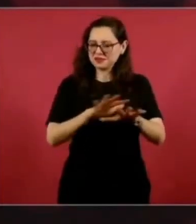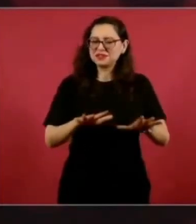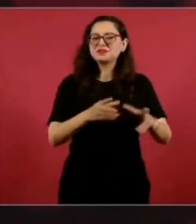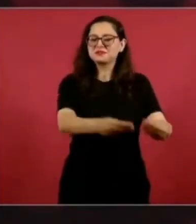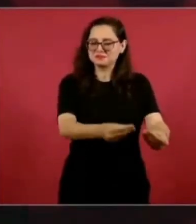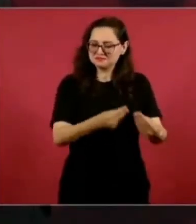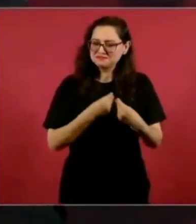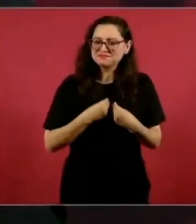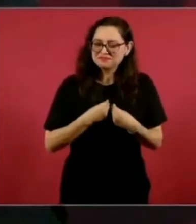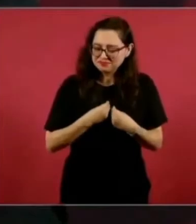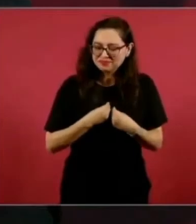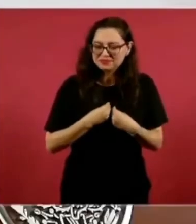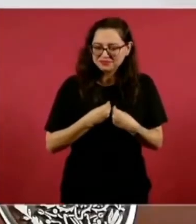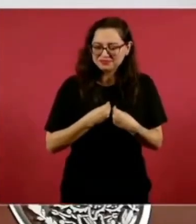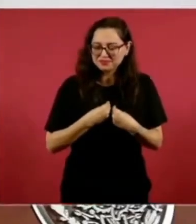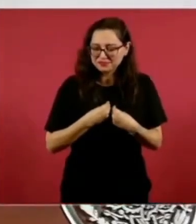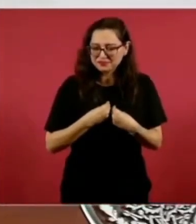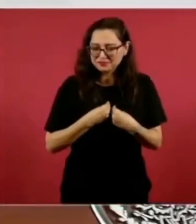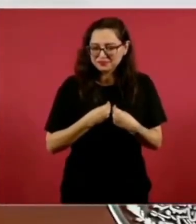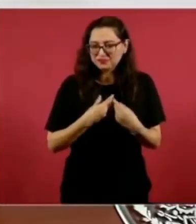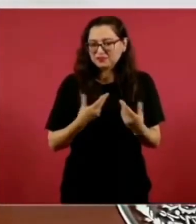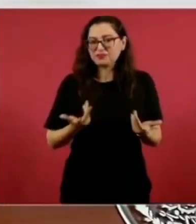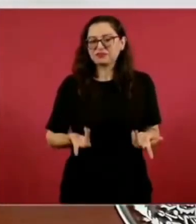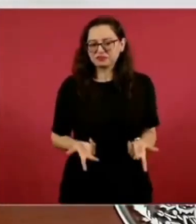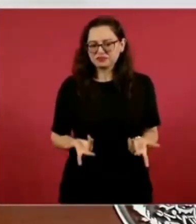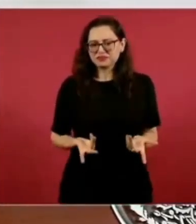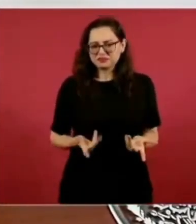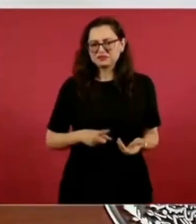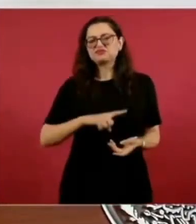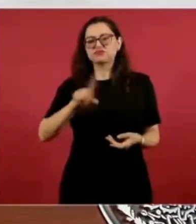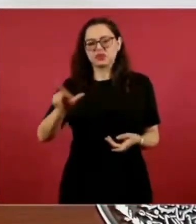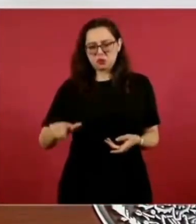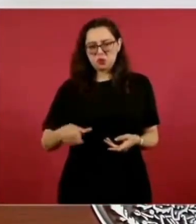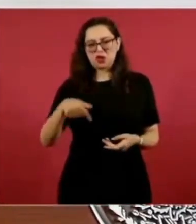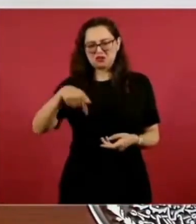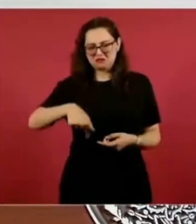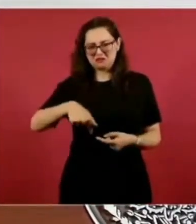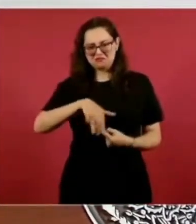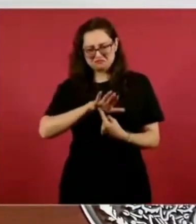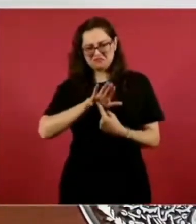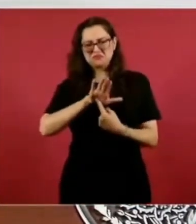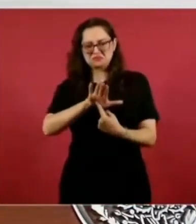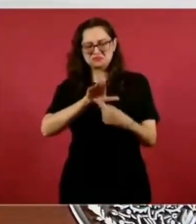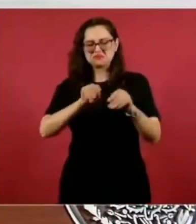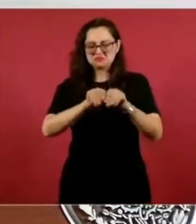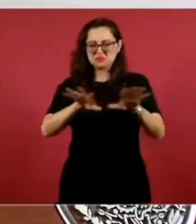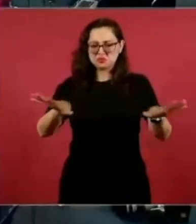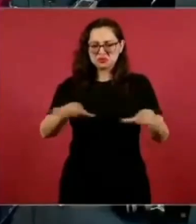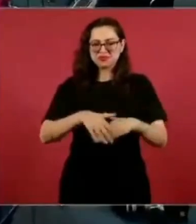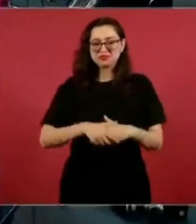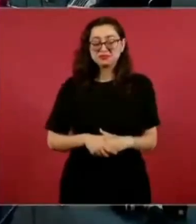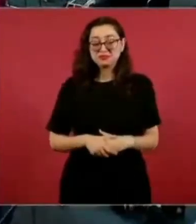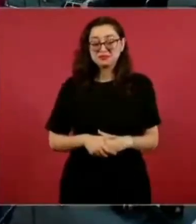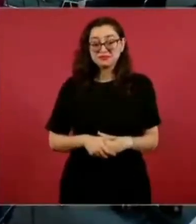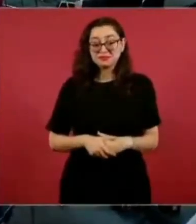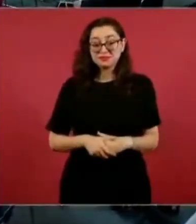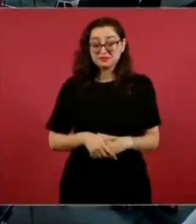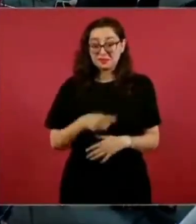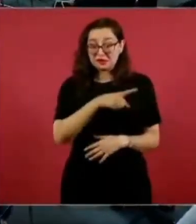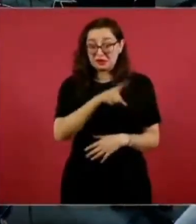ya vamos a poder también conocer bien las cosas. Las especulaciones